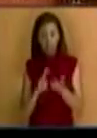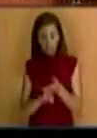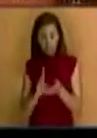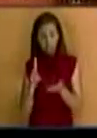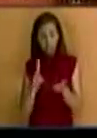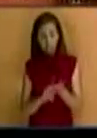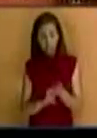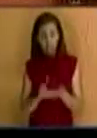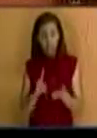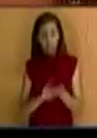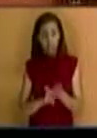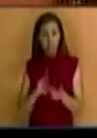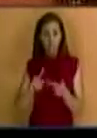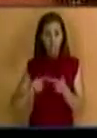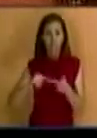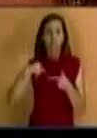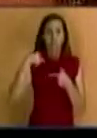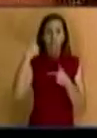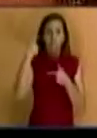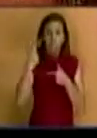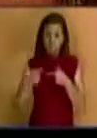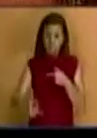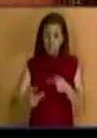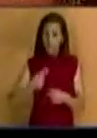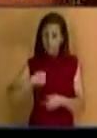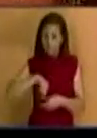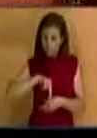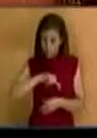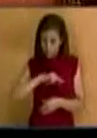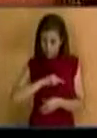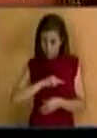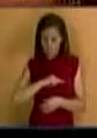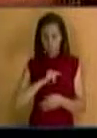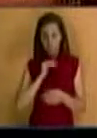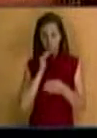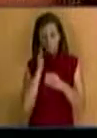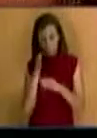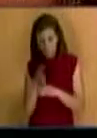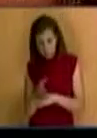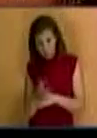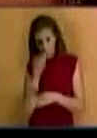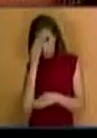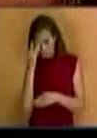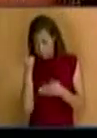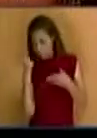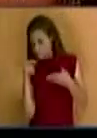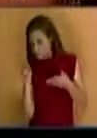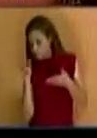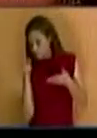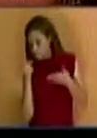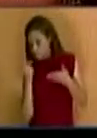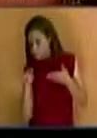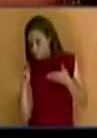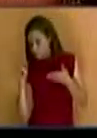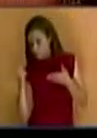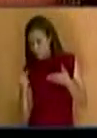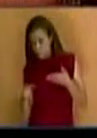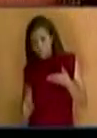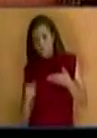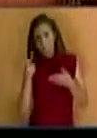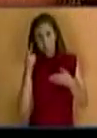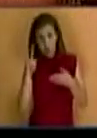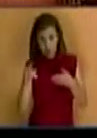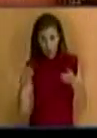después que me hicieron la entrevista, tuvimos una